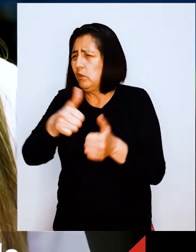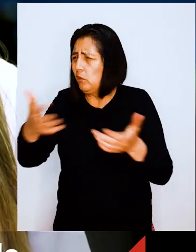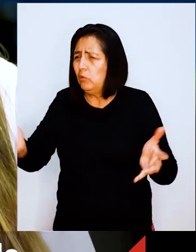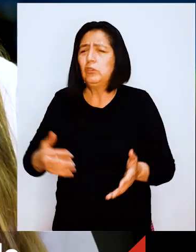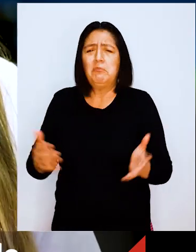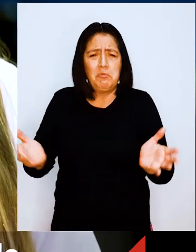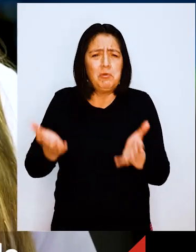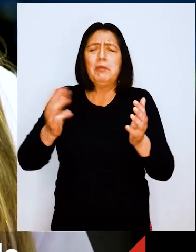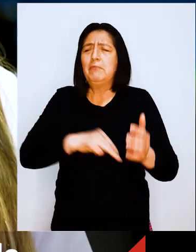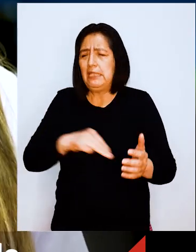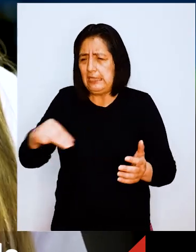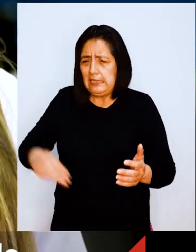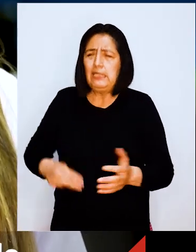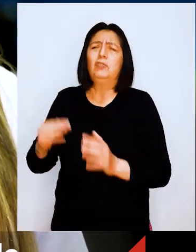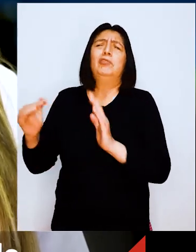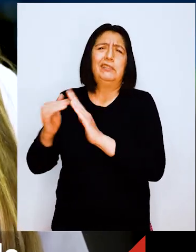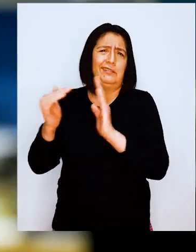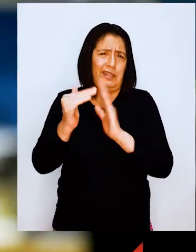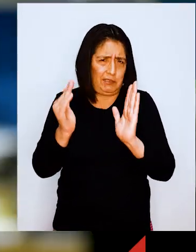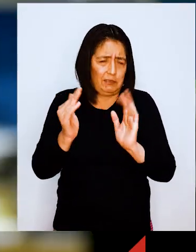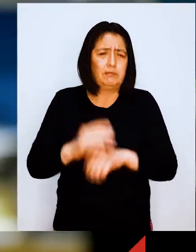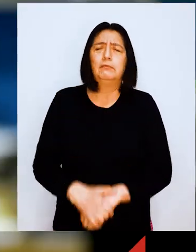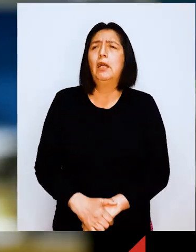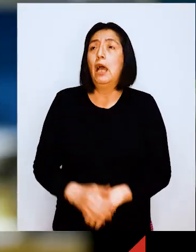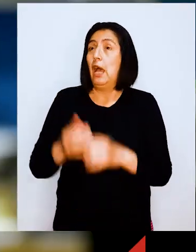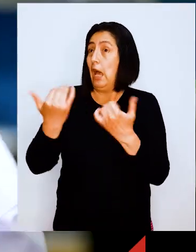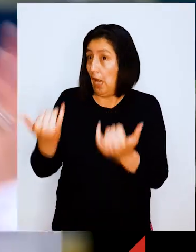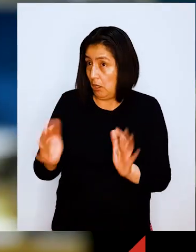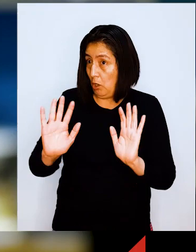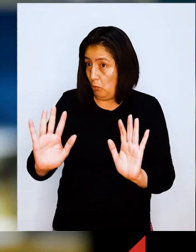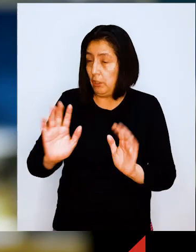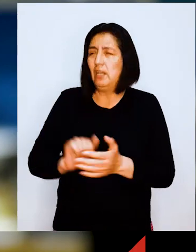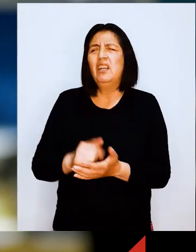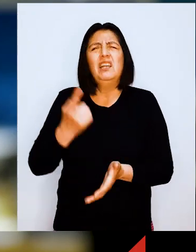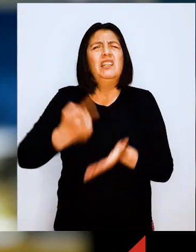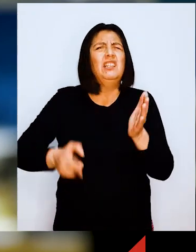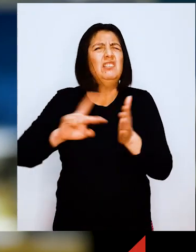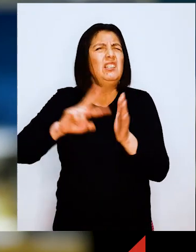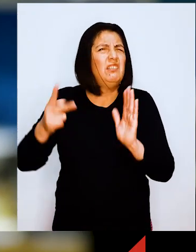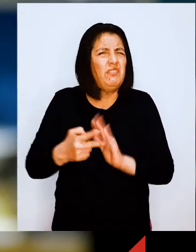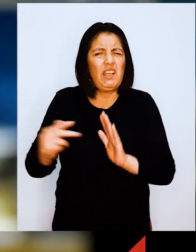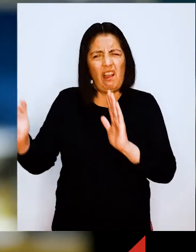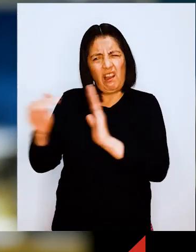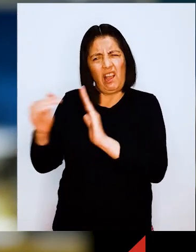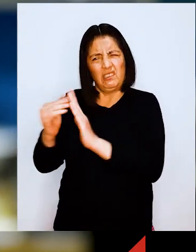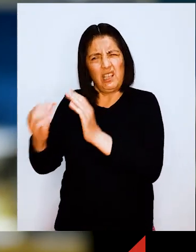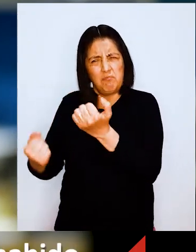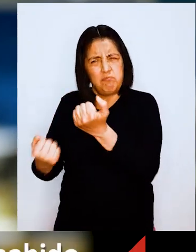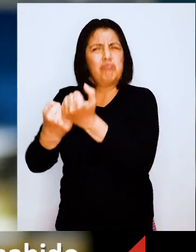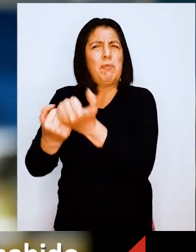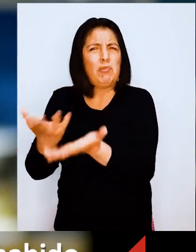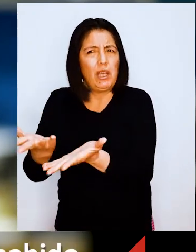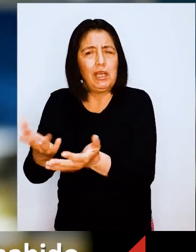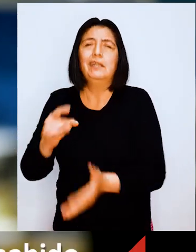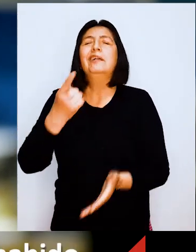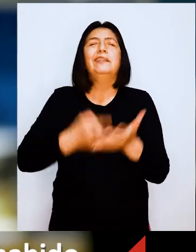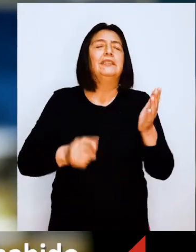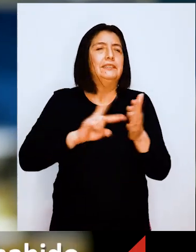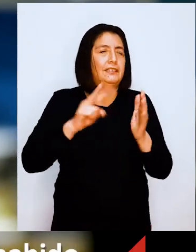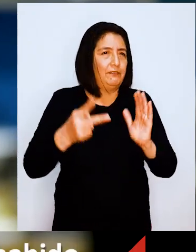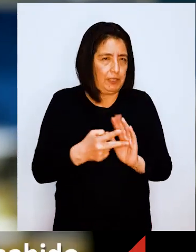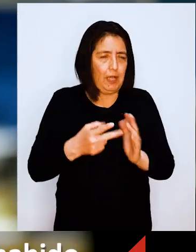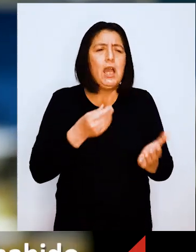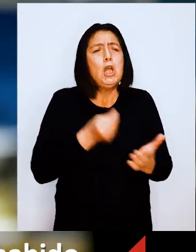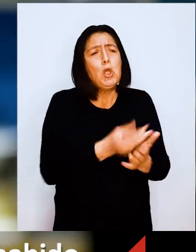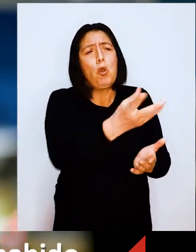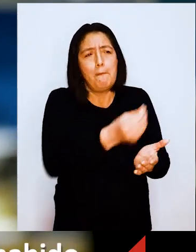promovido por el Ministerio de Vivienda. Ahora bien, ¿qué quiere decir vivienda subsidiada? Significa que para su